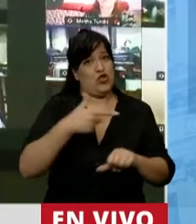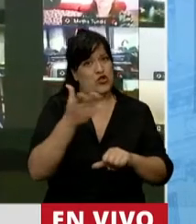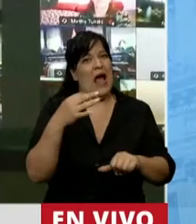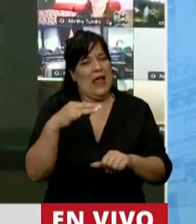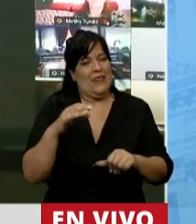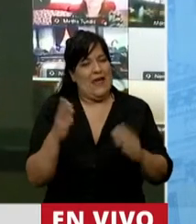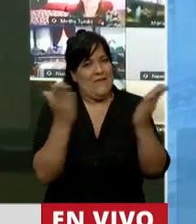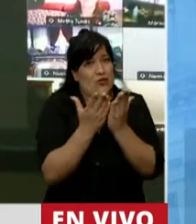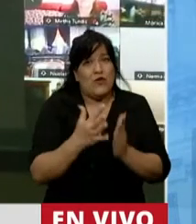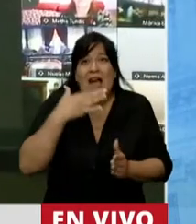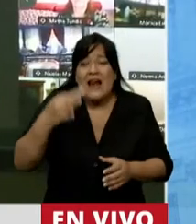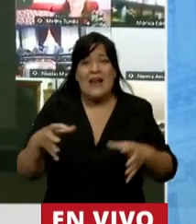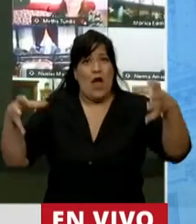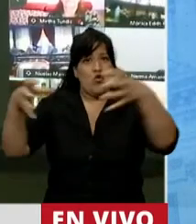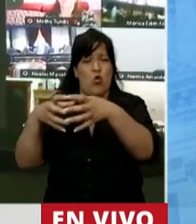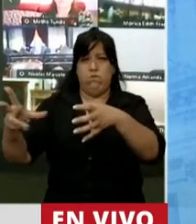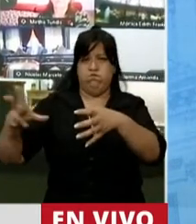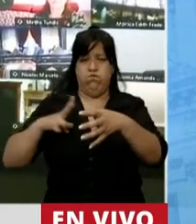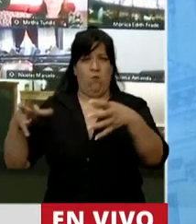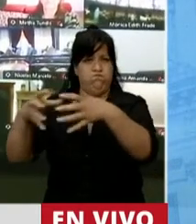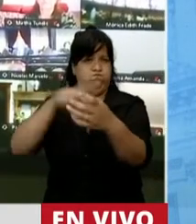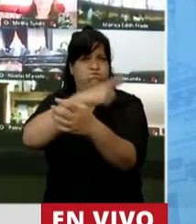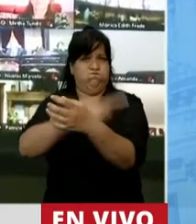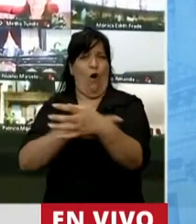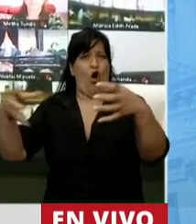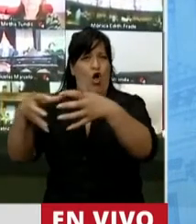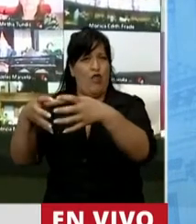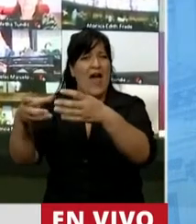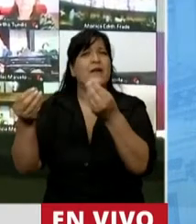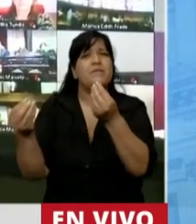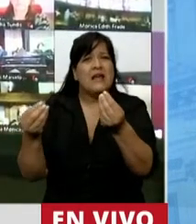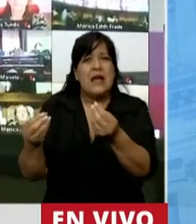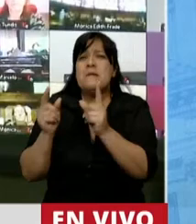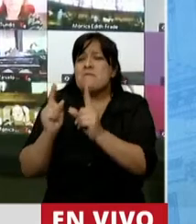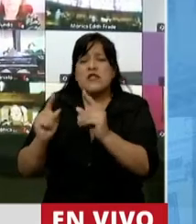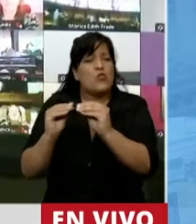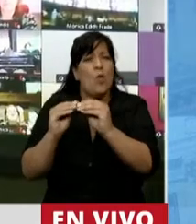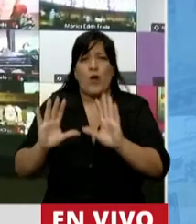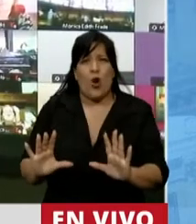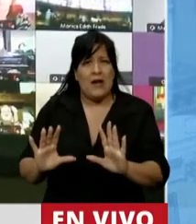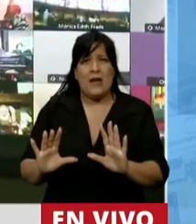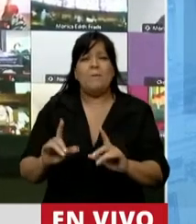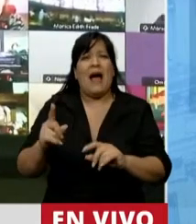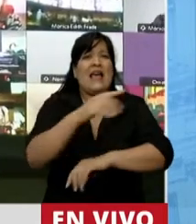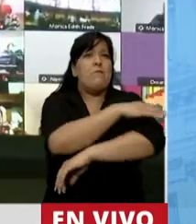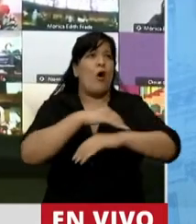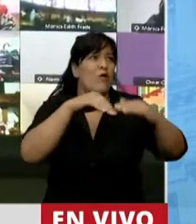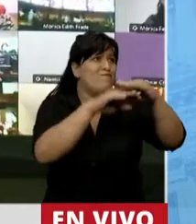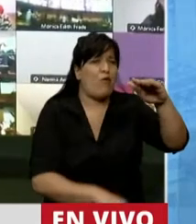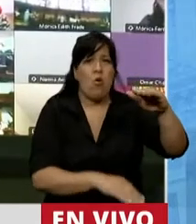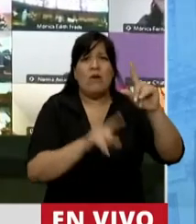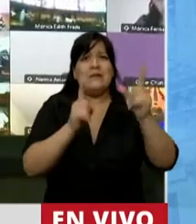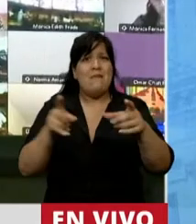las riquezas concentradas están en el orden del mismo problema que la indigencia.